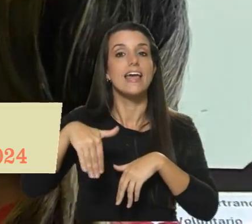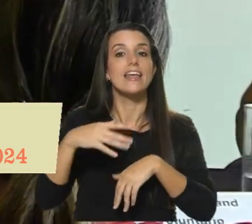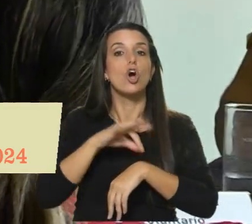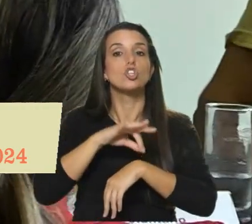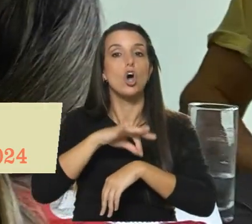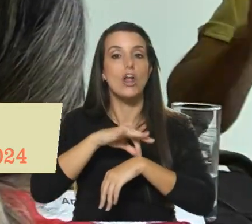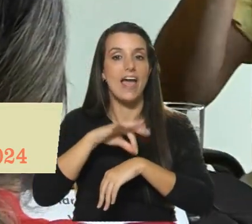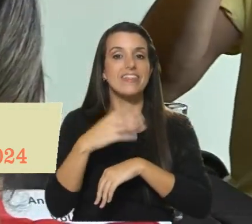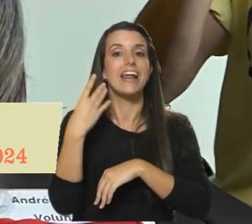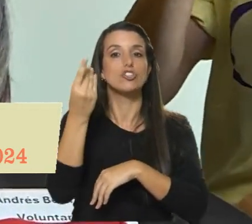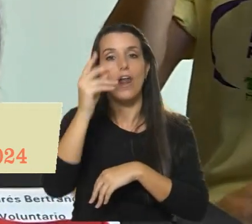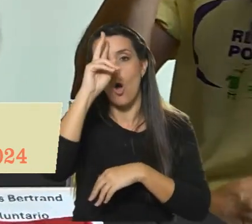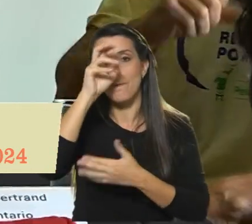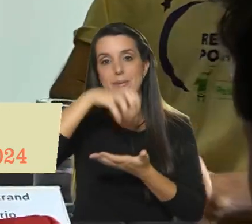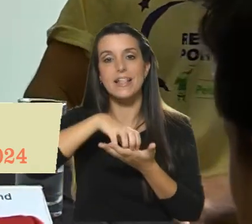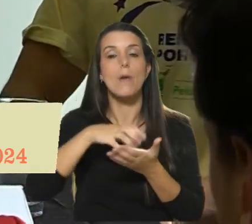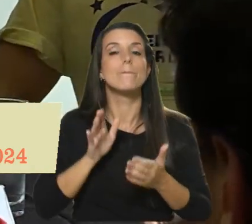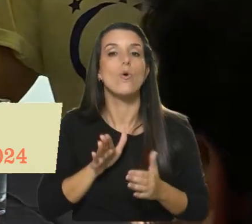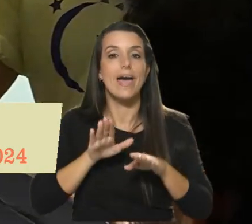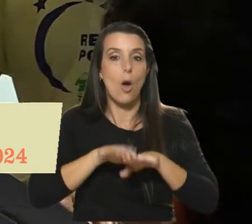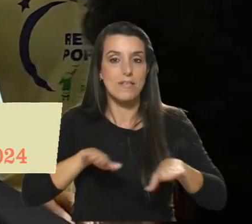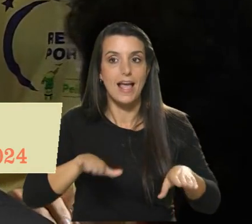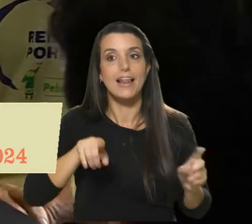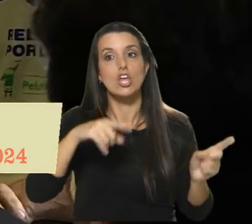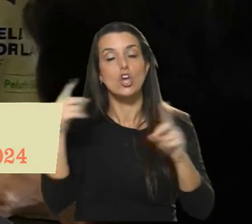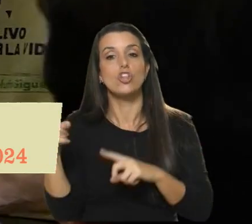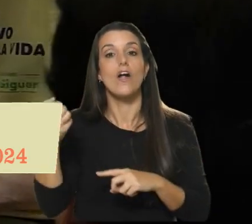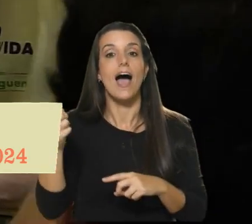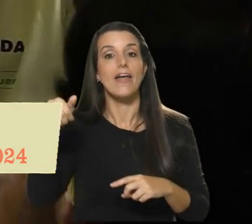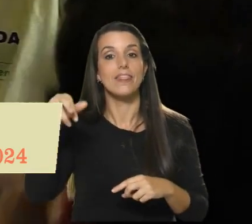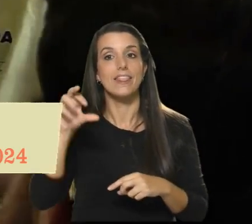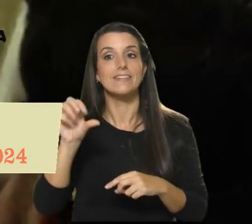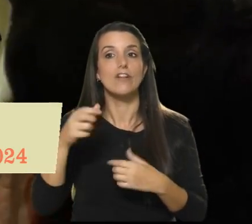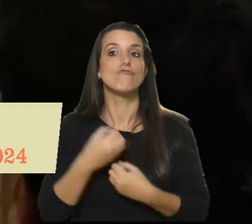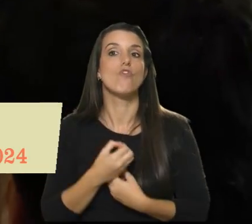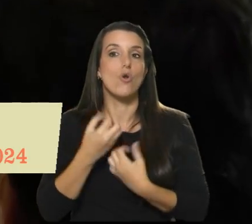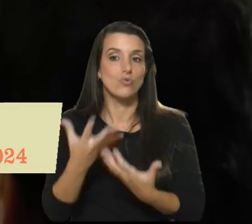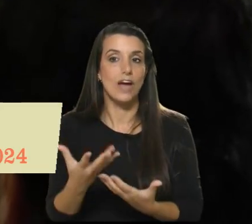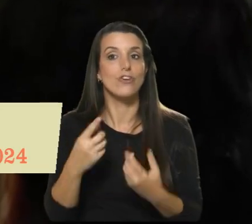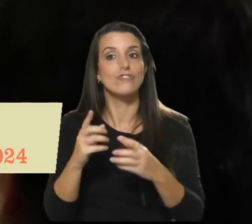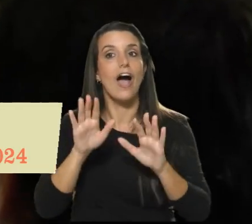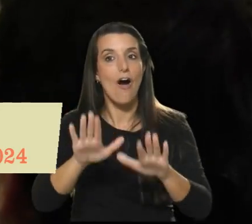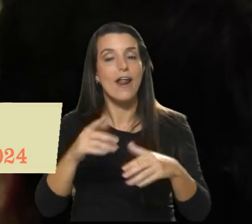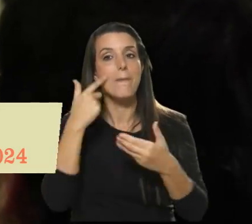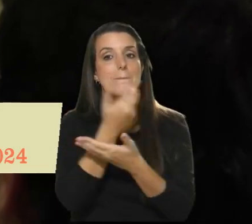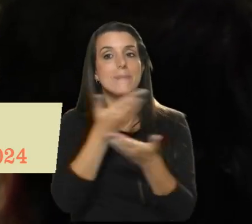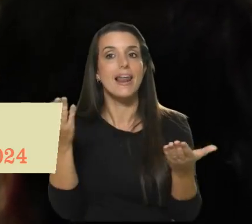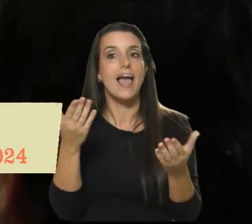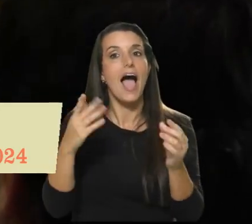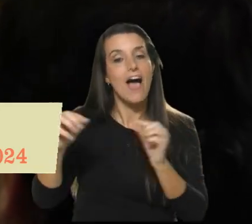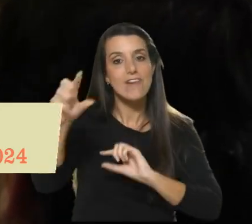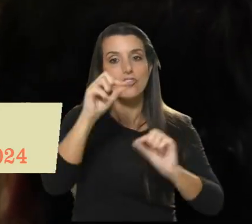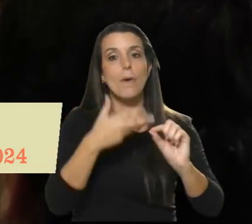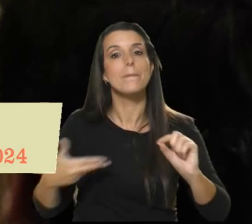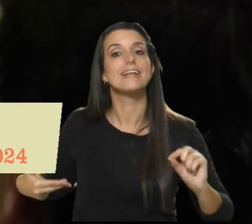Hospital de la Mujer, del Hospital Pereira Rosel, y Andrés Bertran, que es voluntario. Los voy a dejar ahora con la palabra del